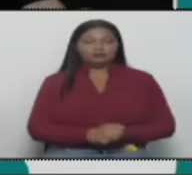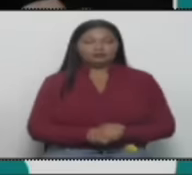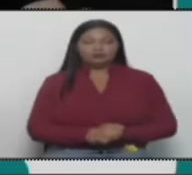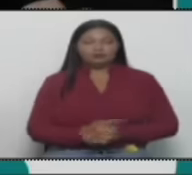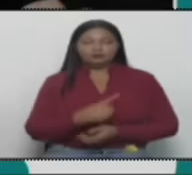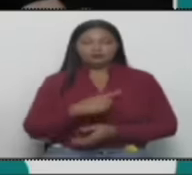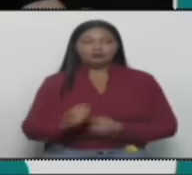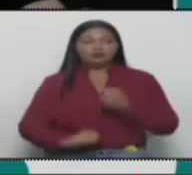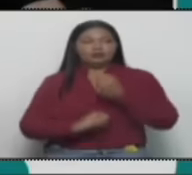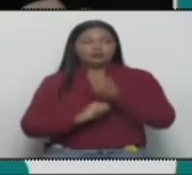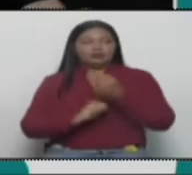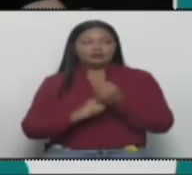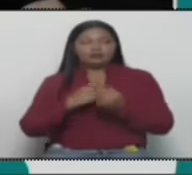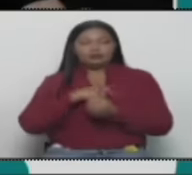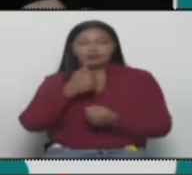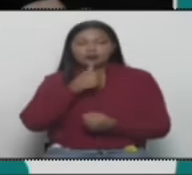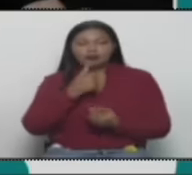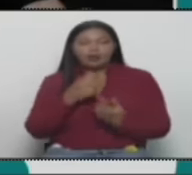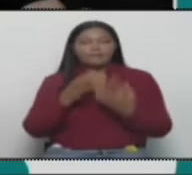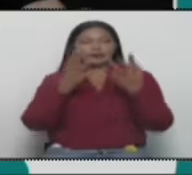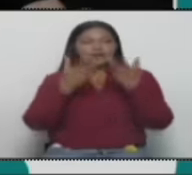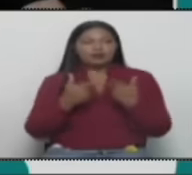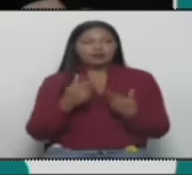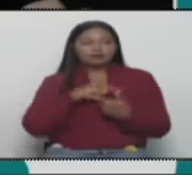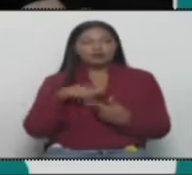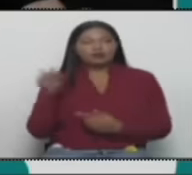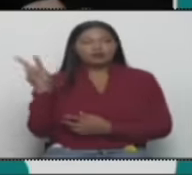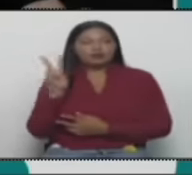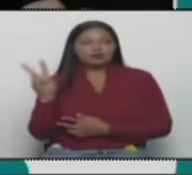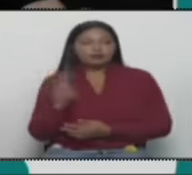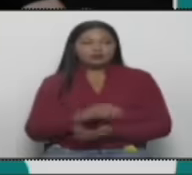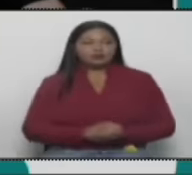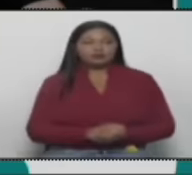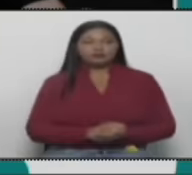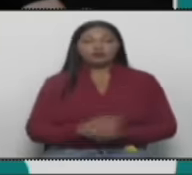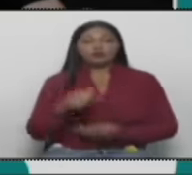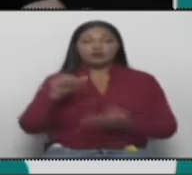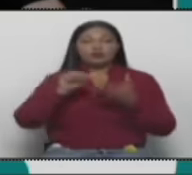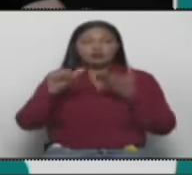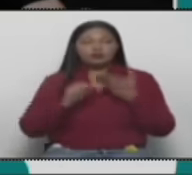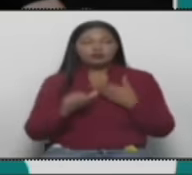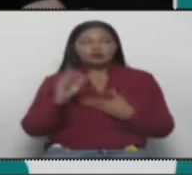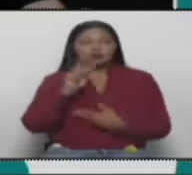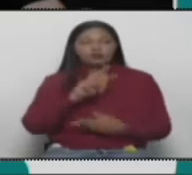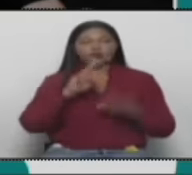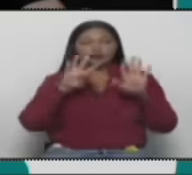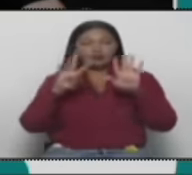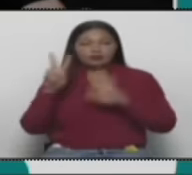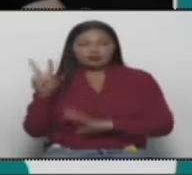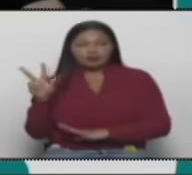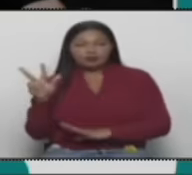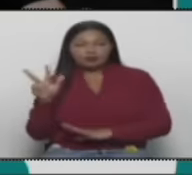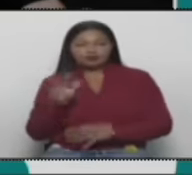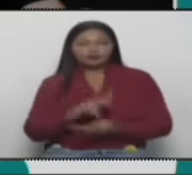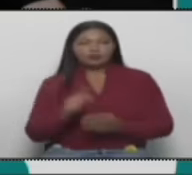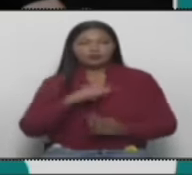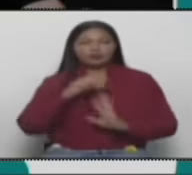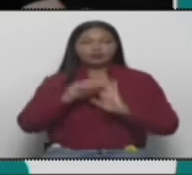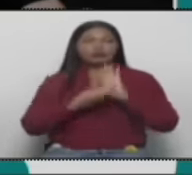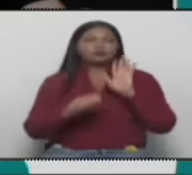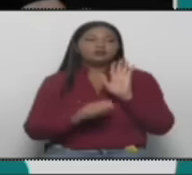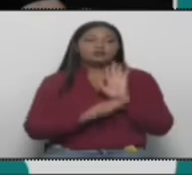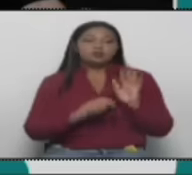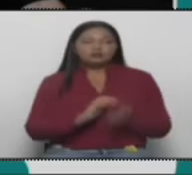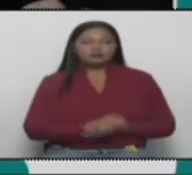del contencioso administrativo venezolano, hoy en el artículo 293 de la Constitución,